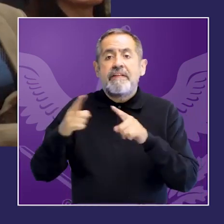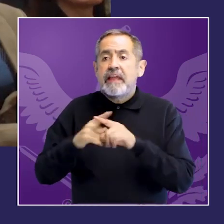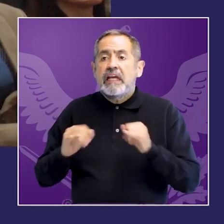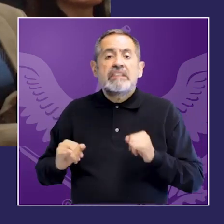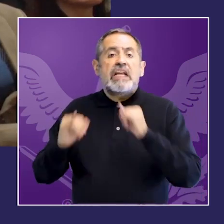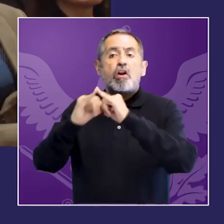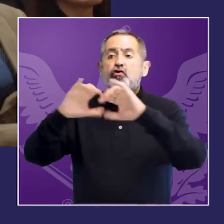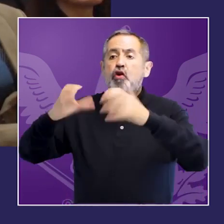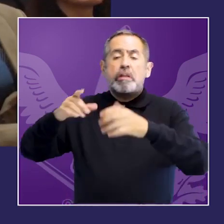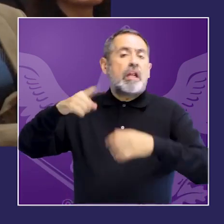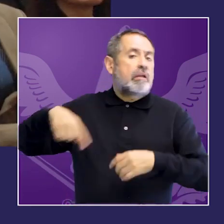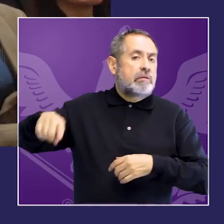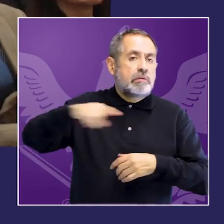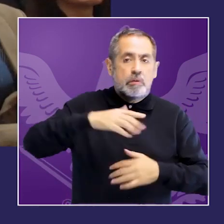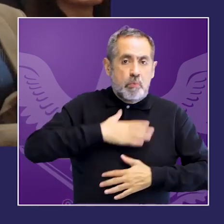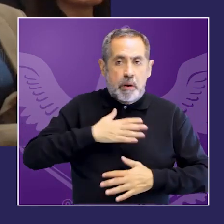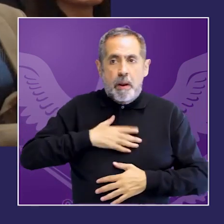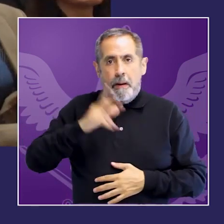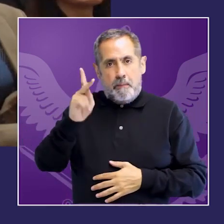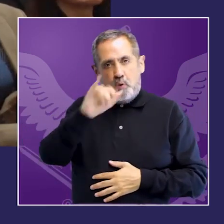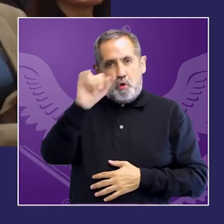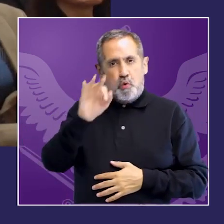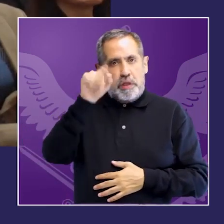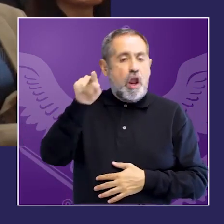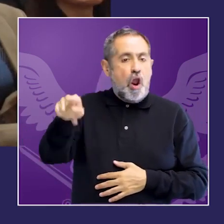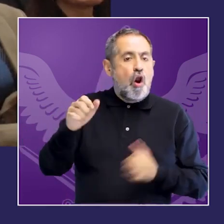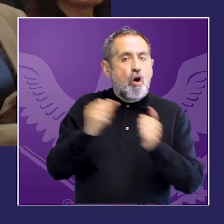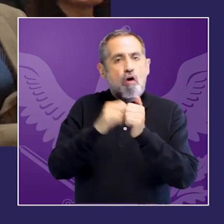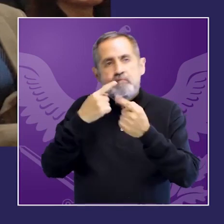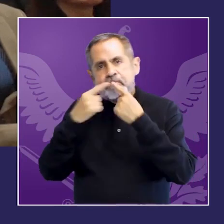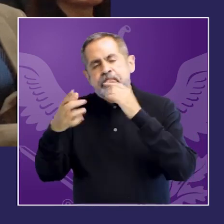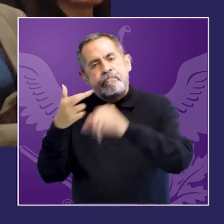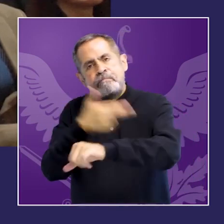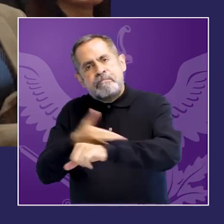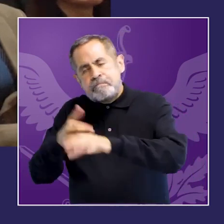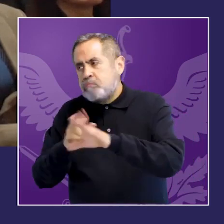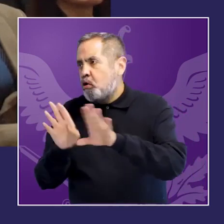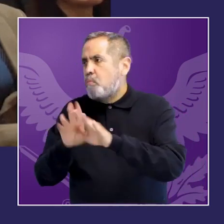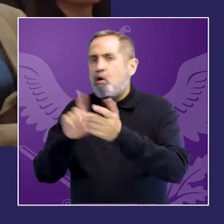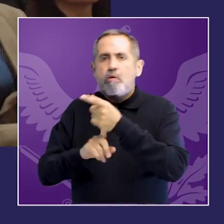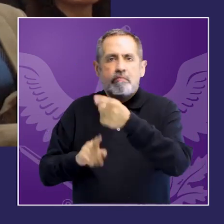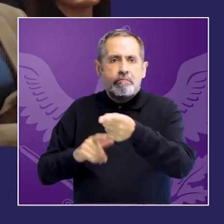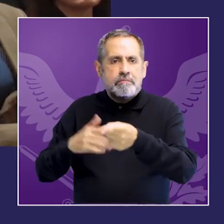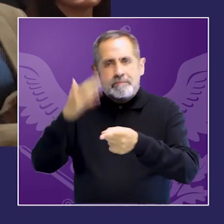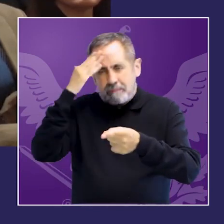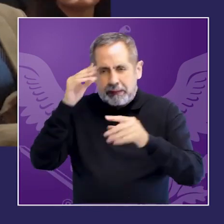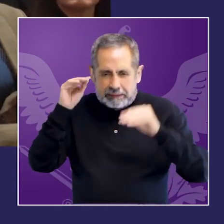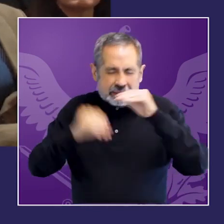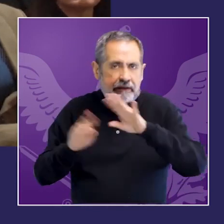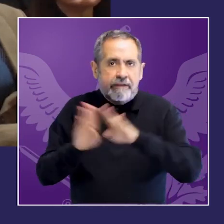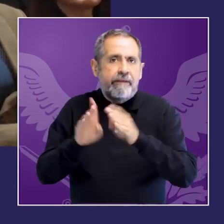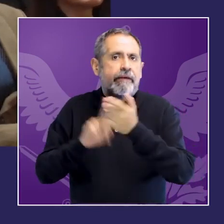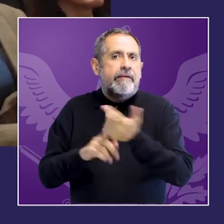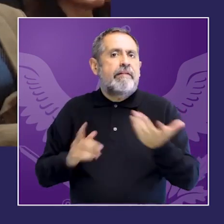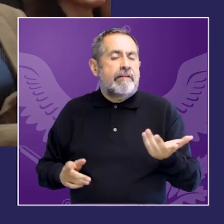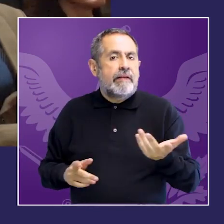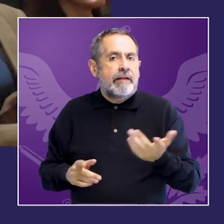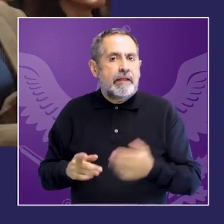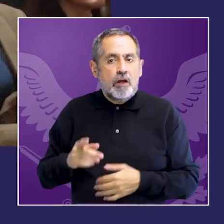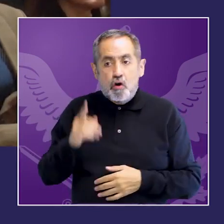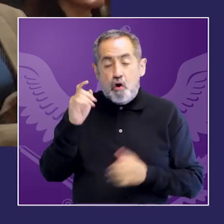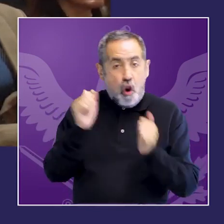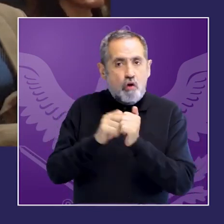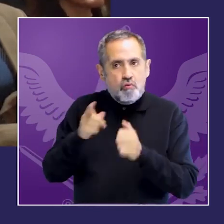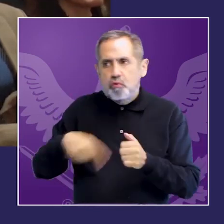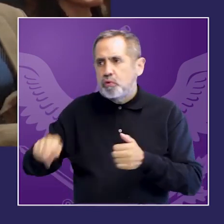en particular el poder judicial con aquellas cosas que ponemos en práctica en realidad con cierto grado de